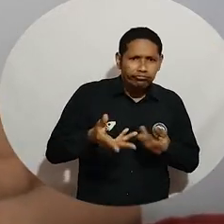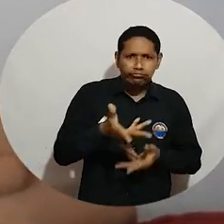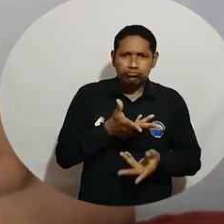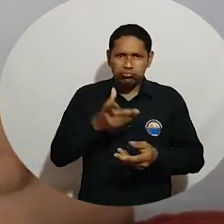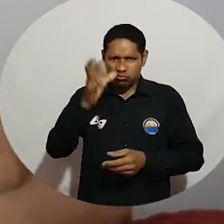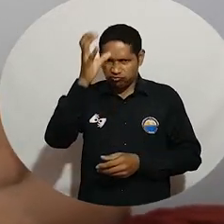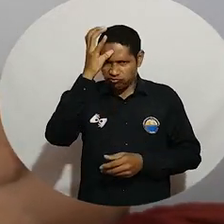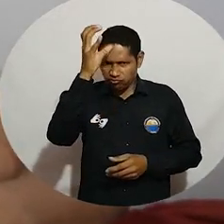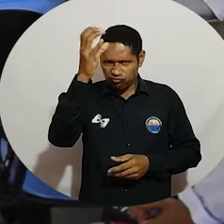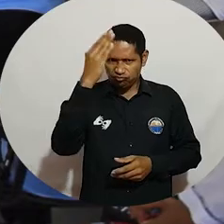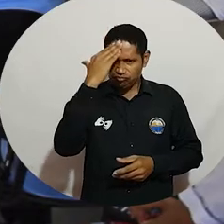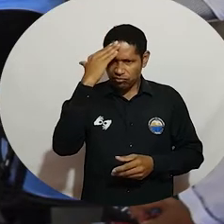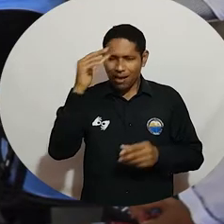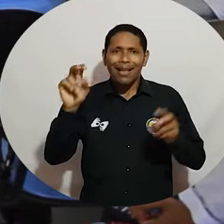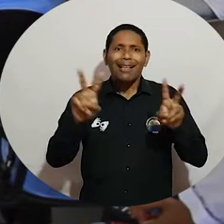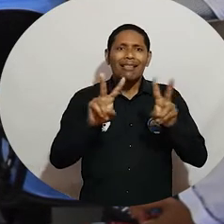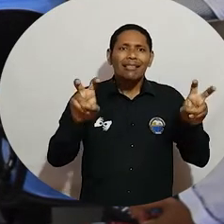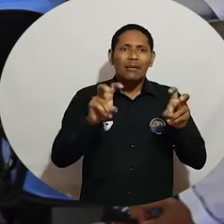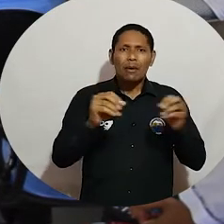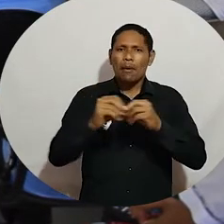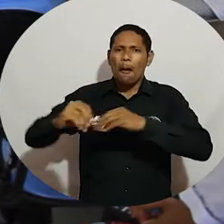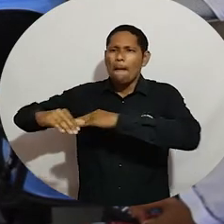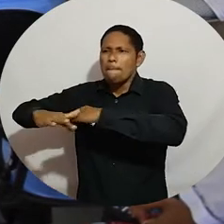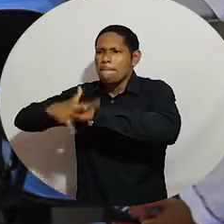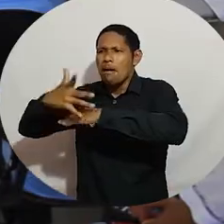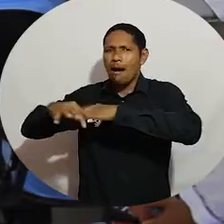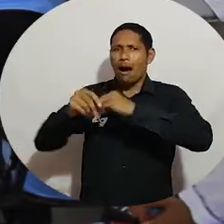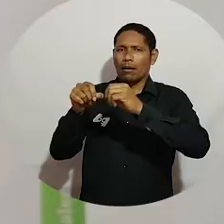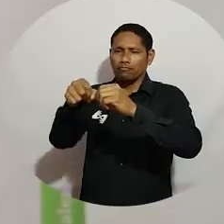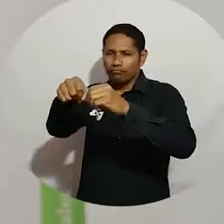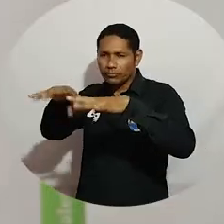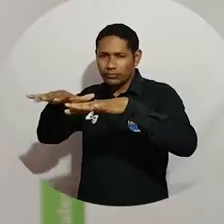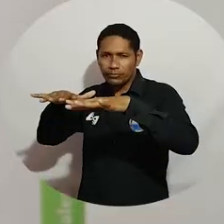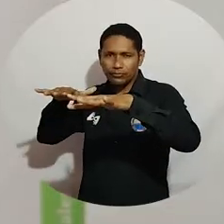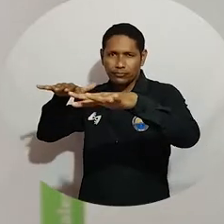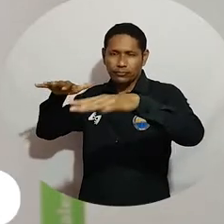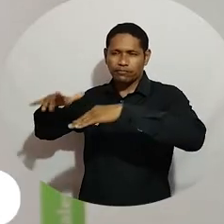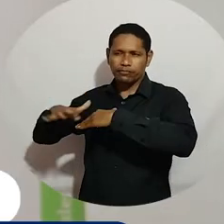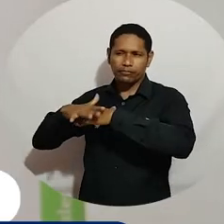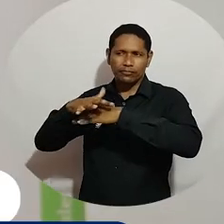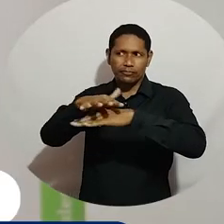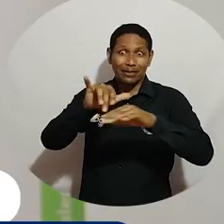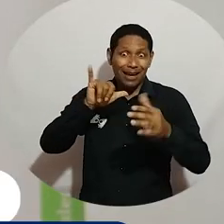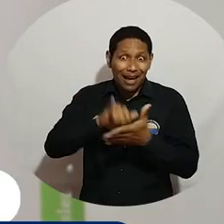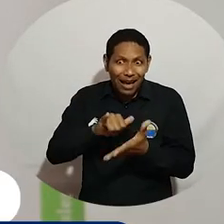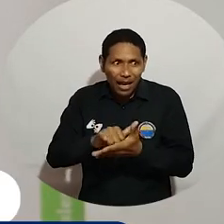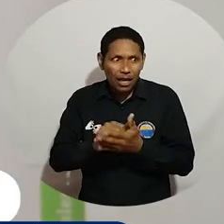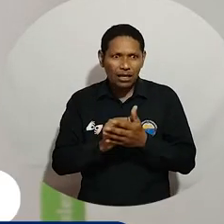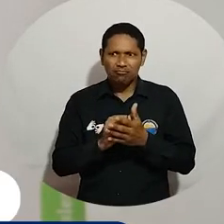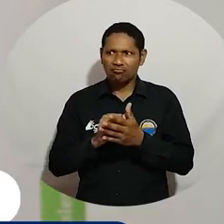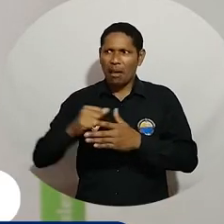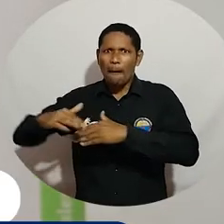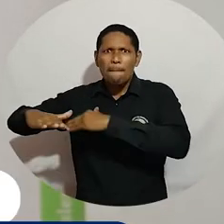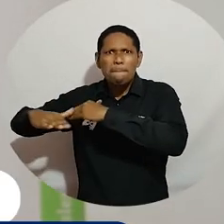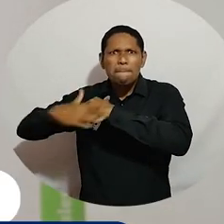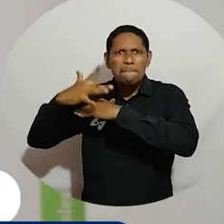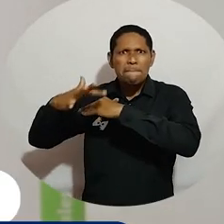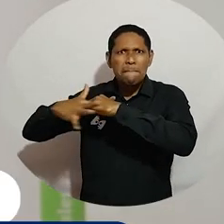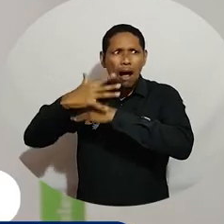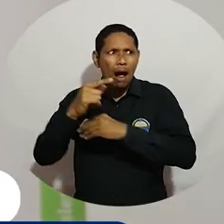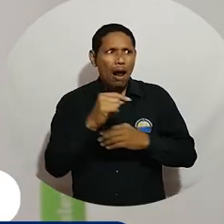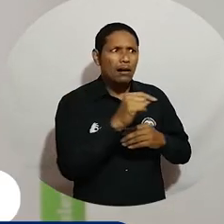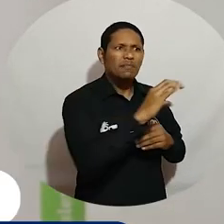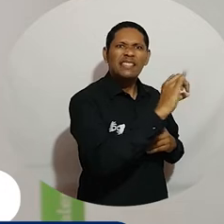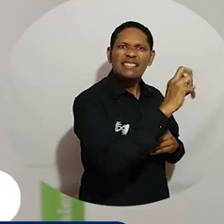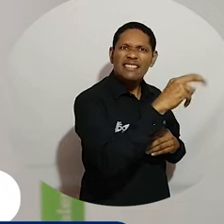experiencias saberes y temáticas relacionadas con mares y costas esa interacción de vida que se da entre el mar caribe y la